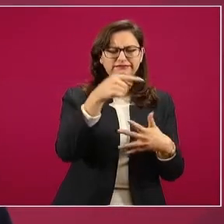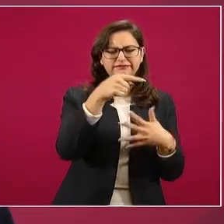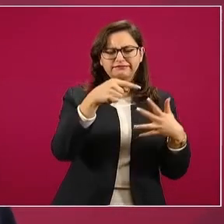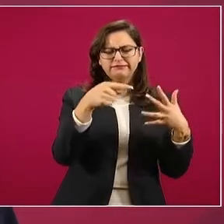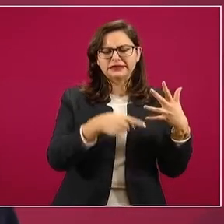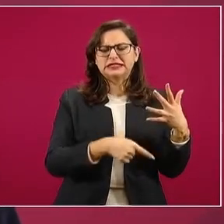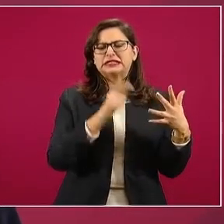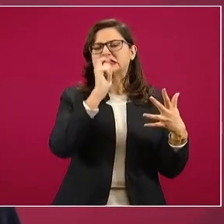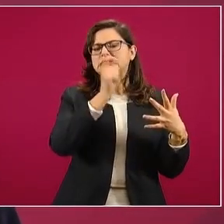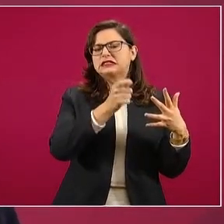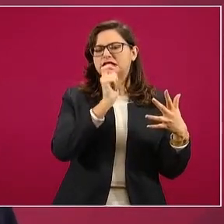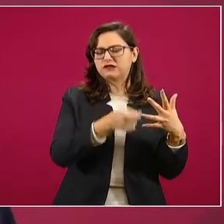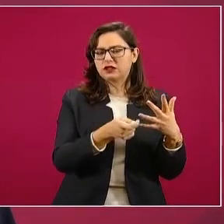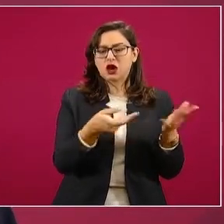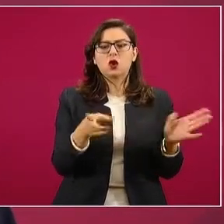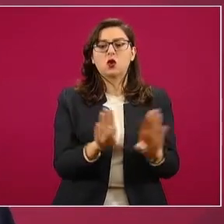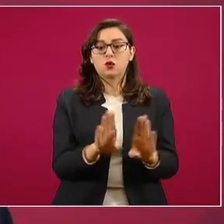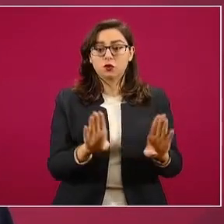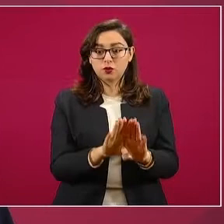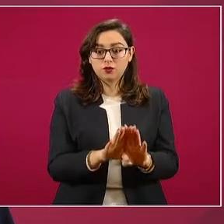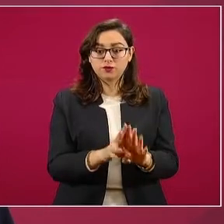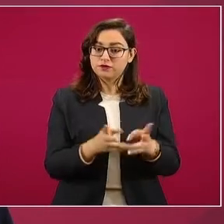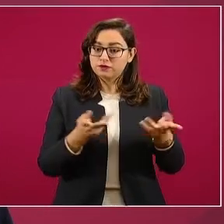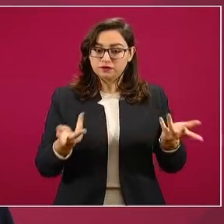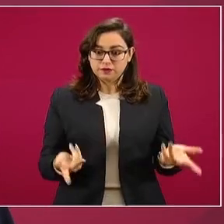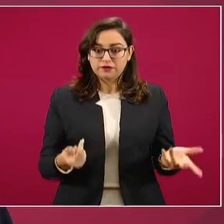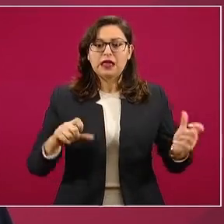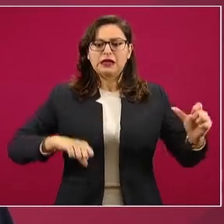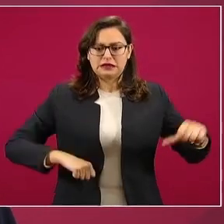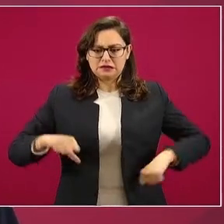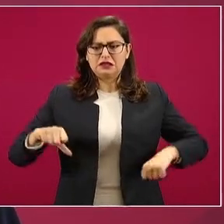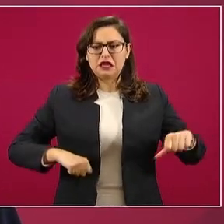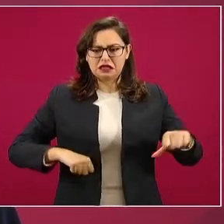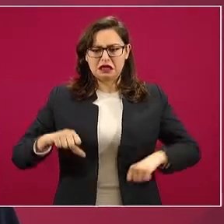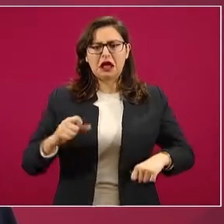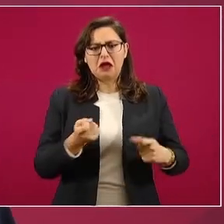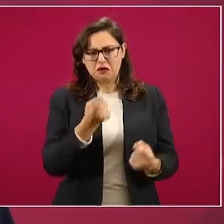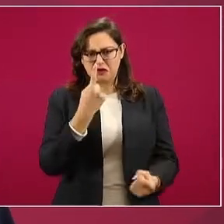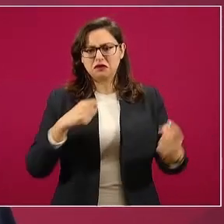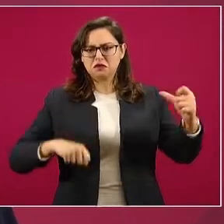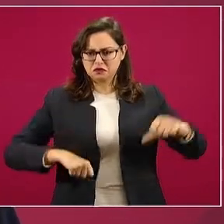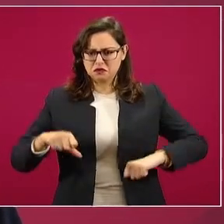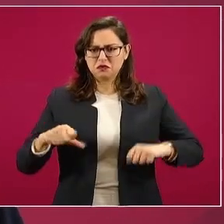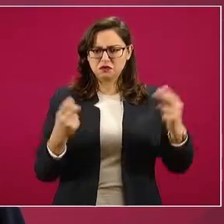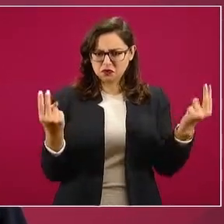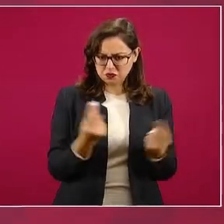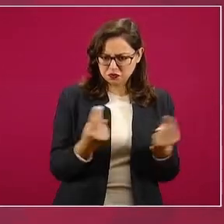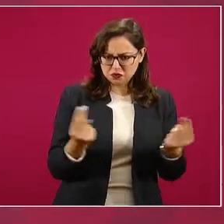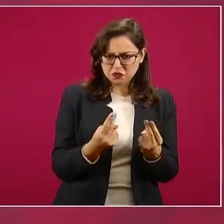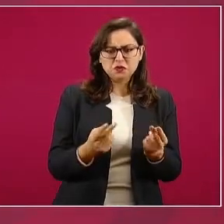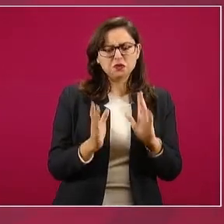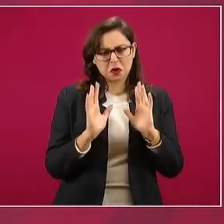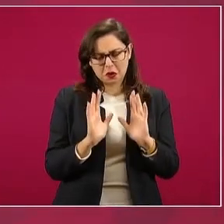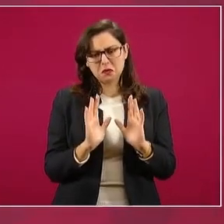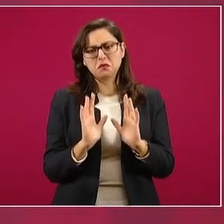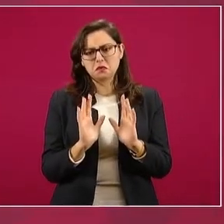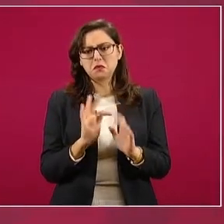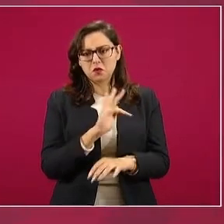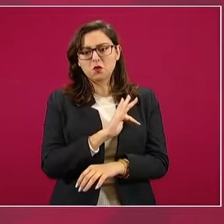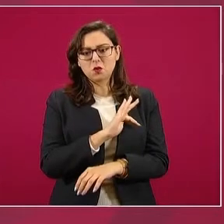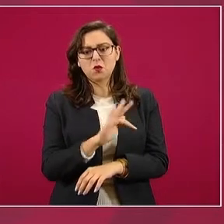en el de Humana Paraguay en Y en